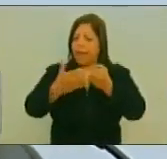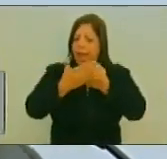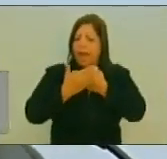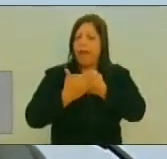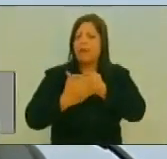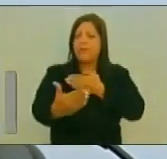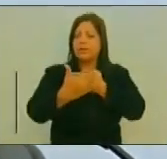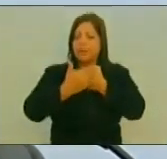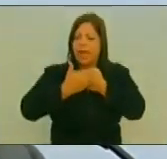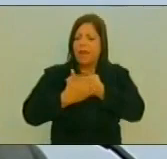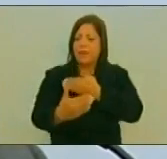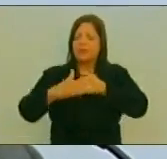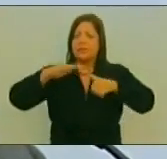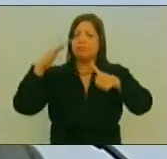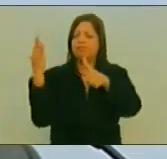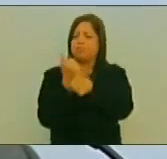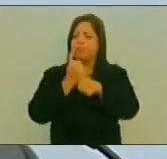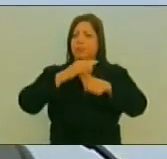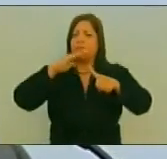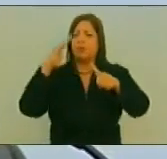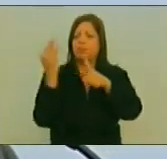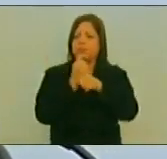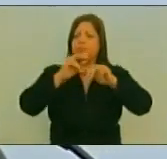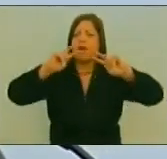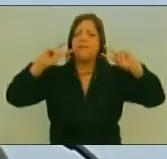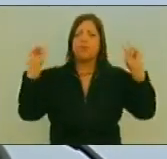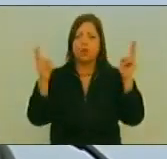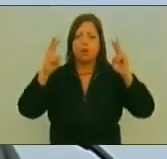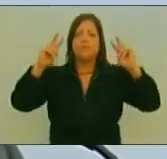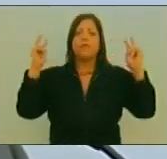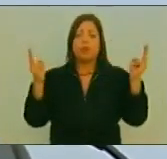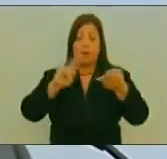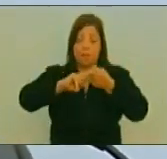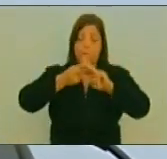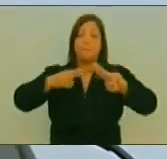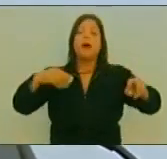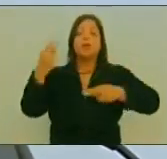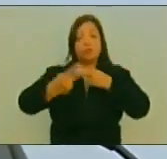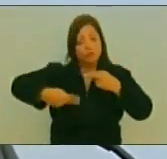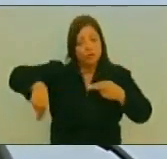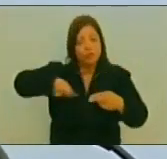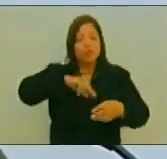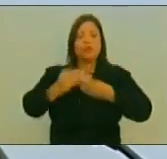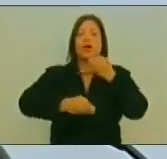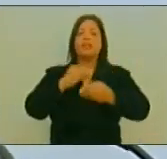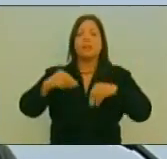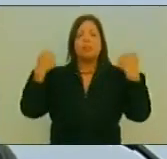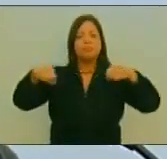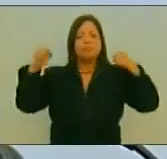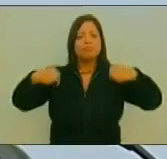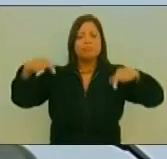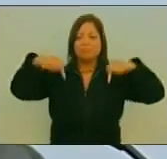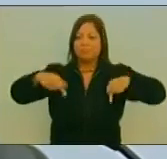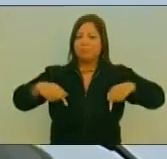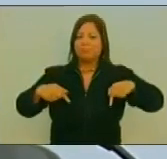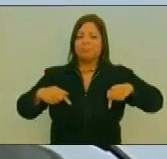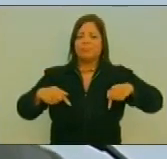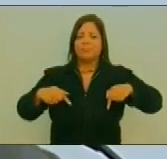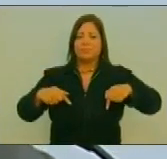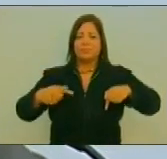Conquiste Logre Y esa es la paz Por la cual Nosotros estamos Absolutamente